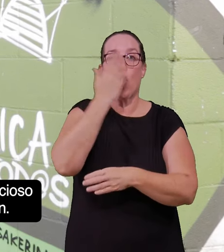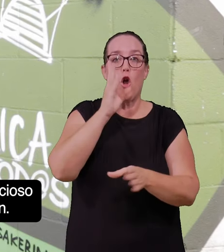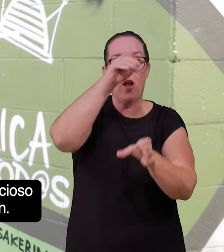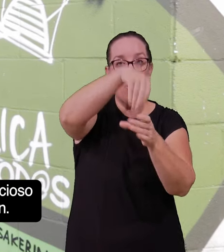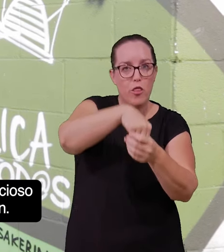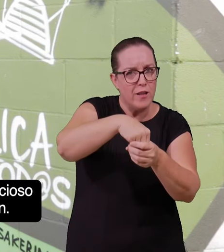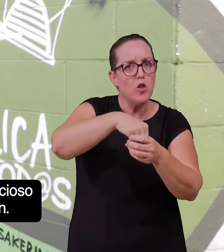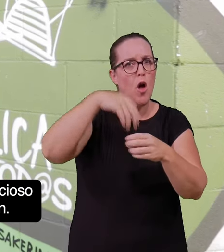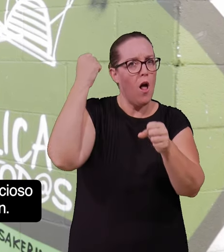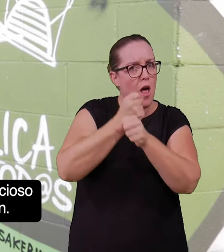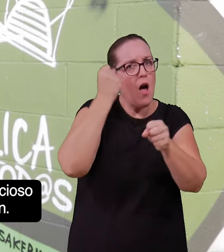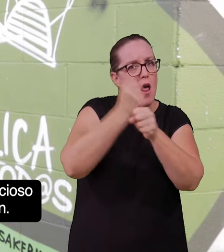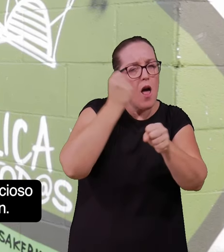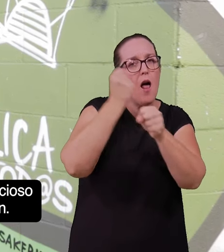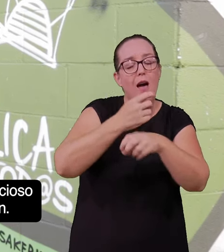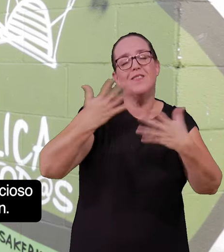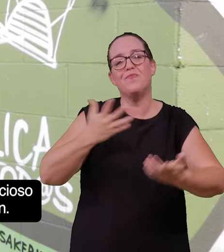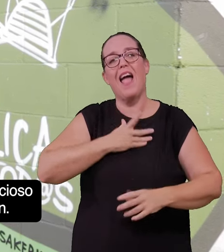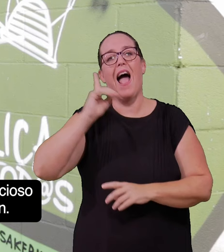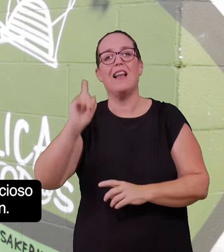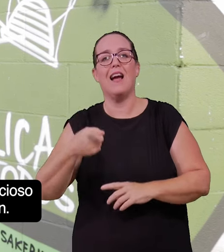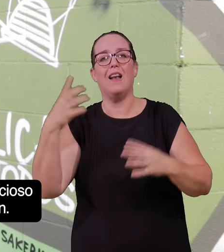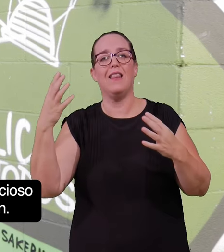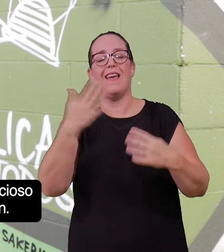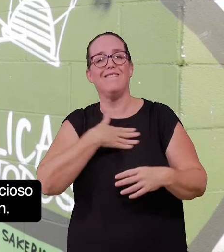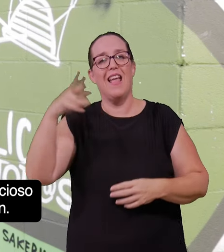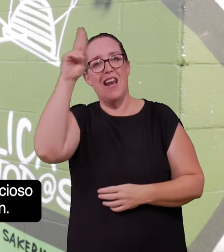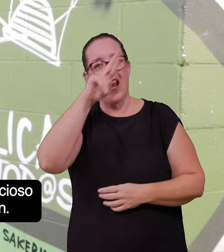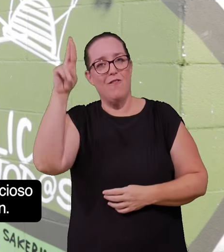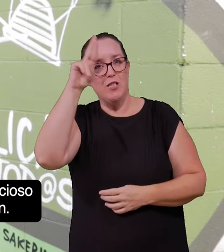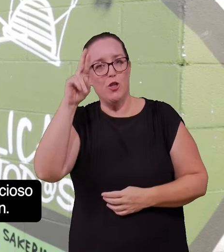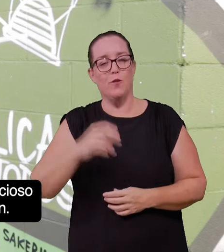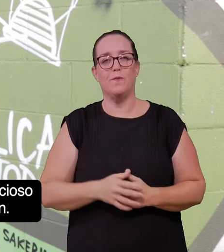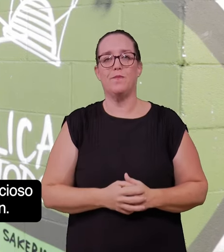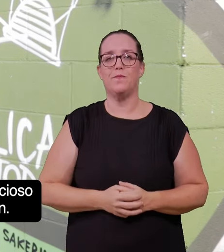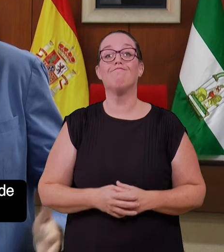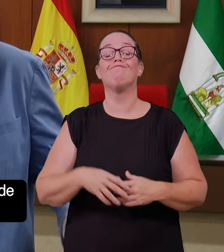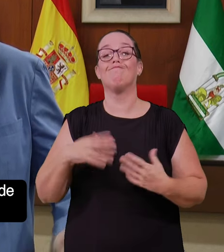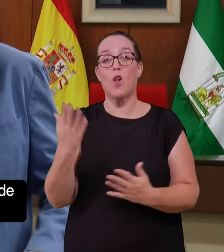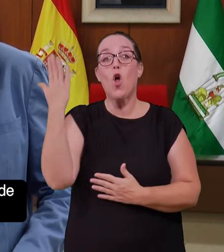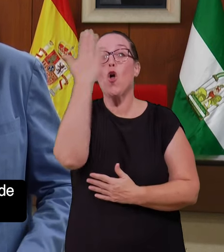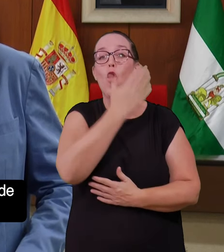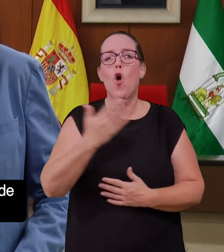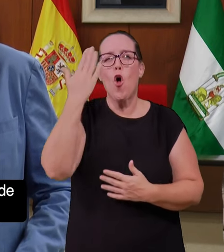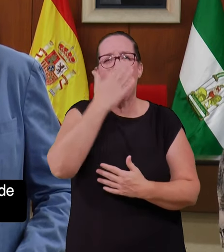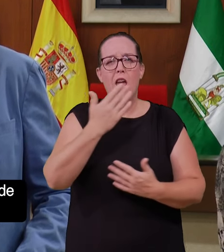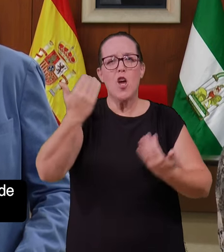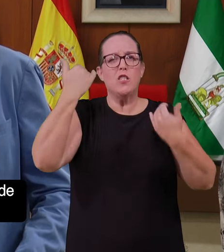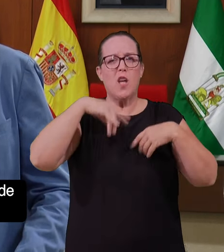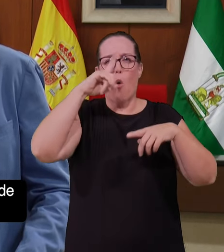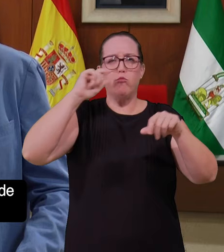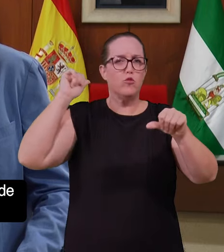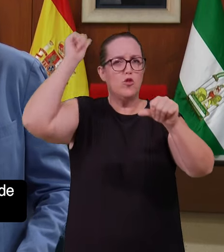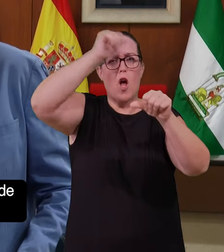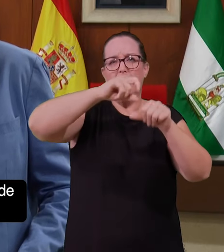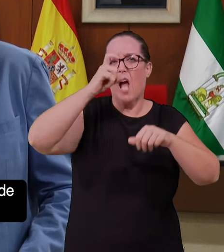en los colegios que se presenta largo y ambicioso, para lo que el alcalde ha querido hacer una reflexión. Parte, el parque que tenemos de colegios,